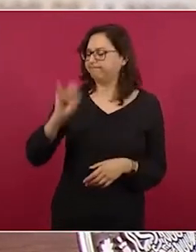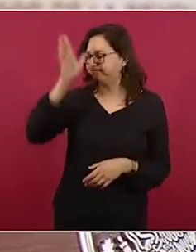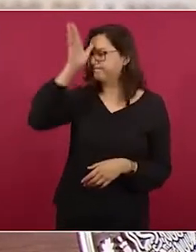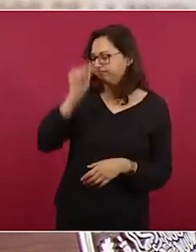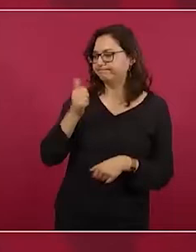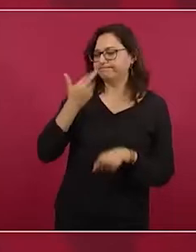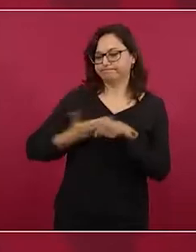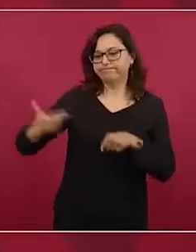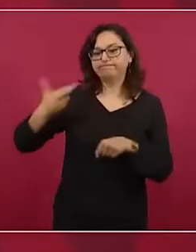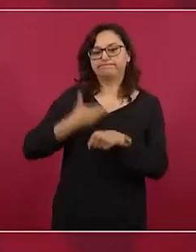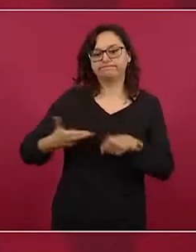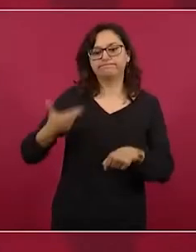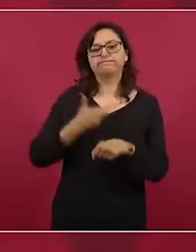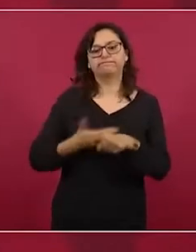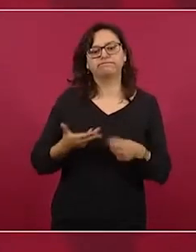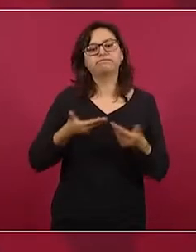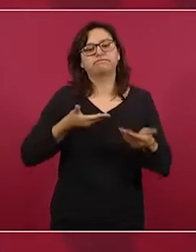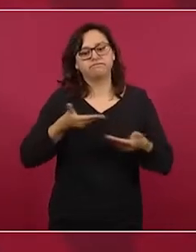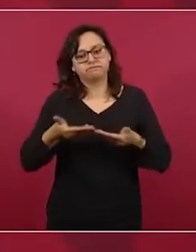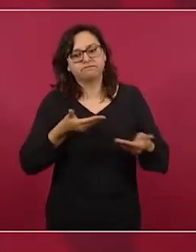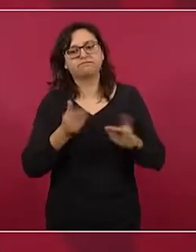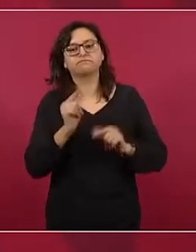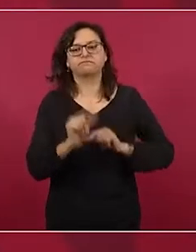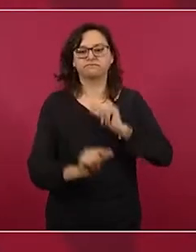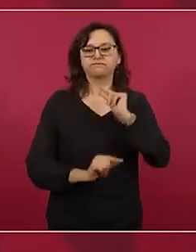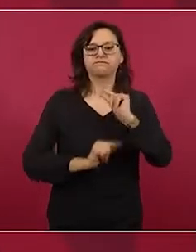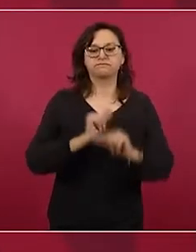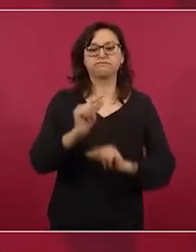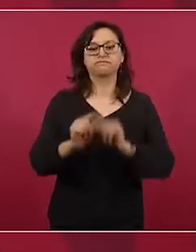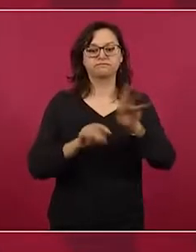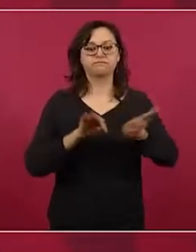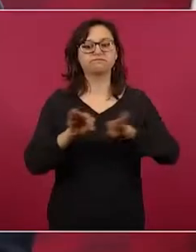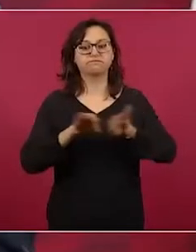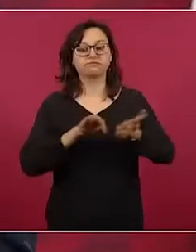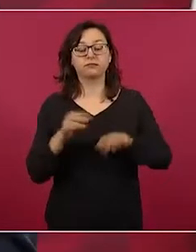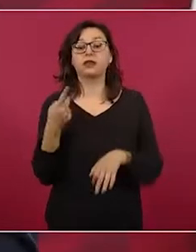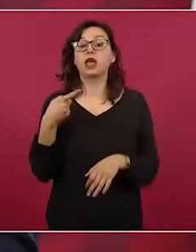temporales, o sea, se está trabajando. Pero